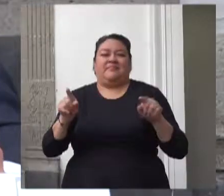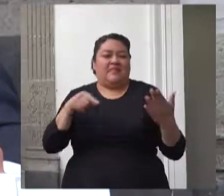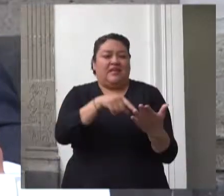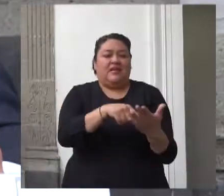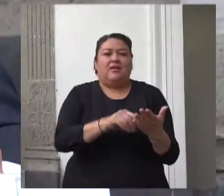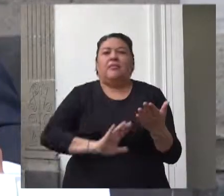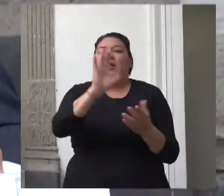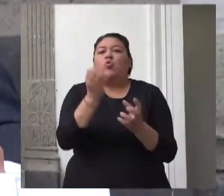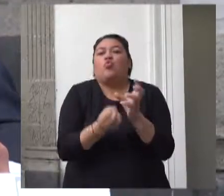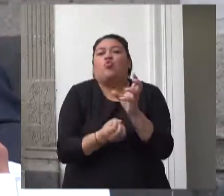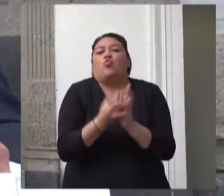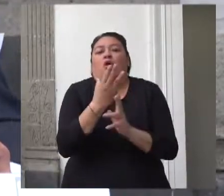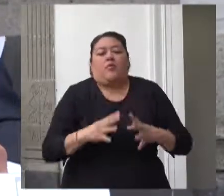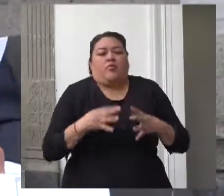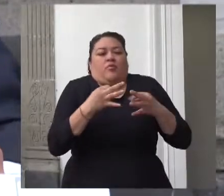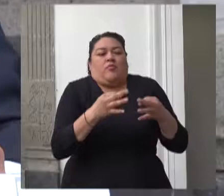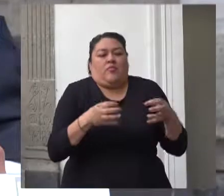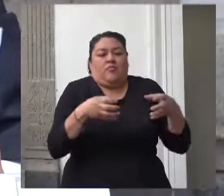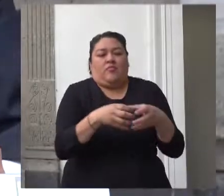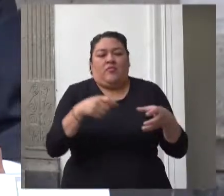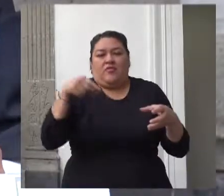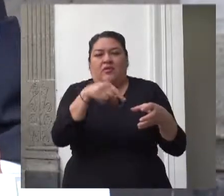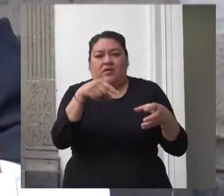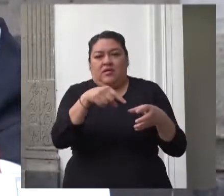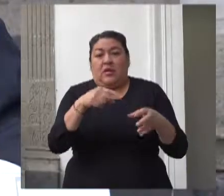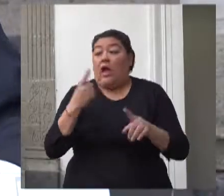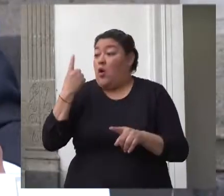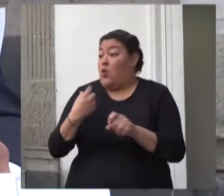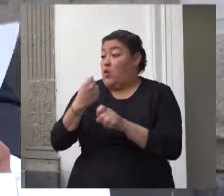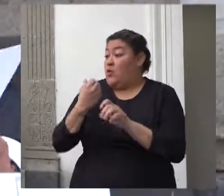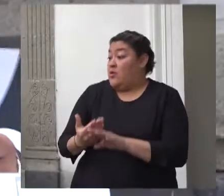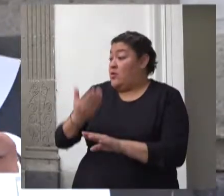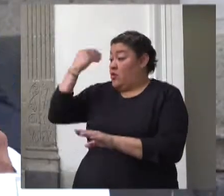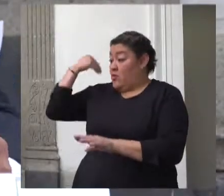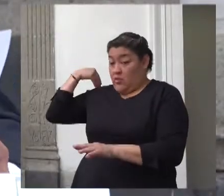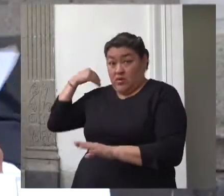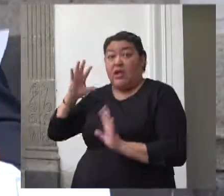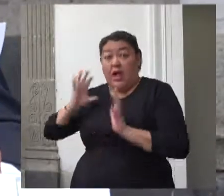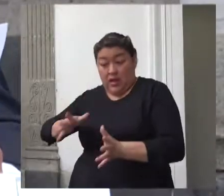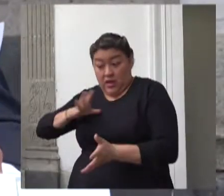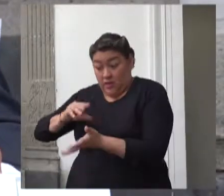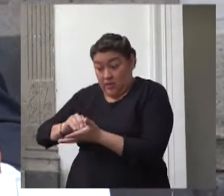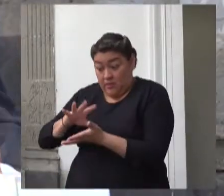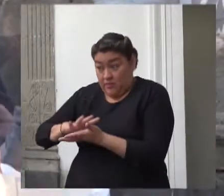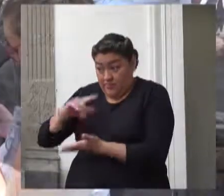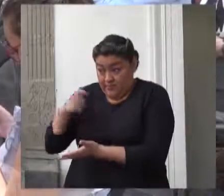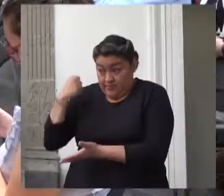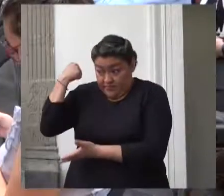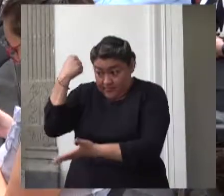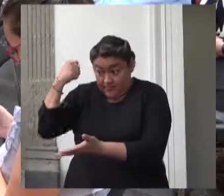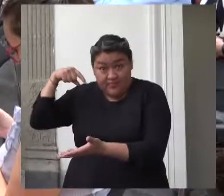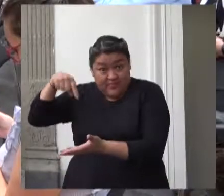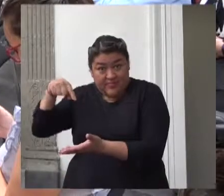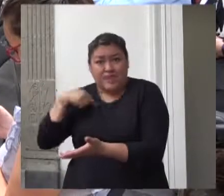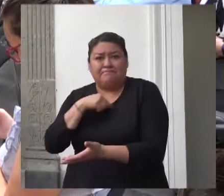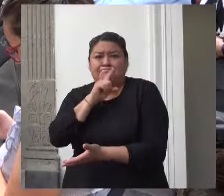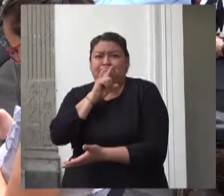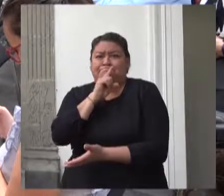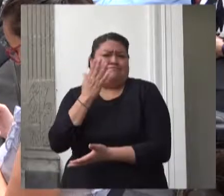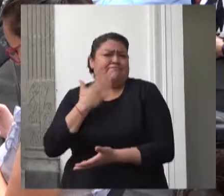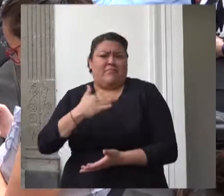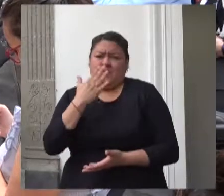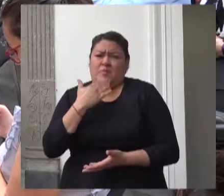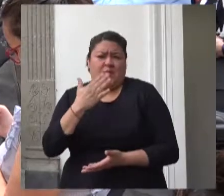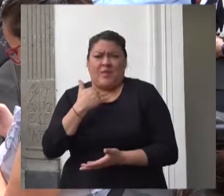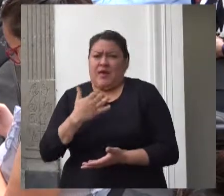creación que no está previsto en el presupuesto de egresos de la federación tanto en el